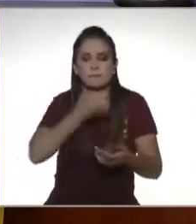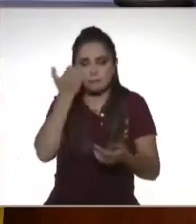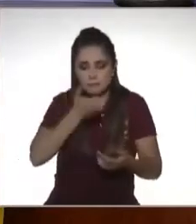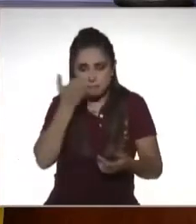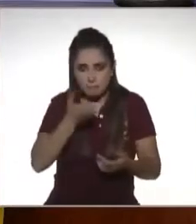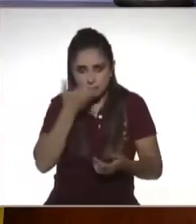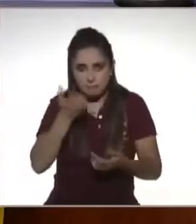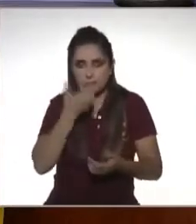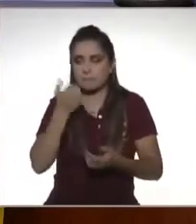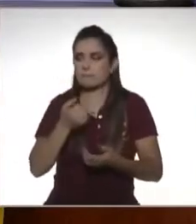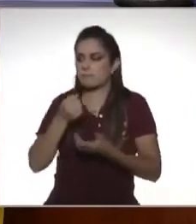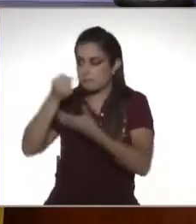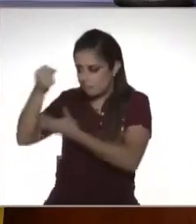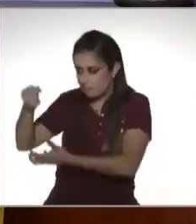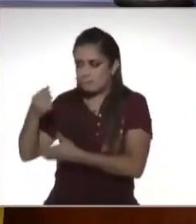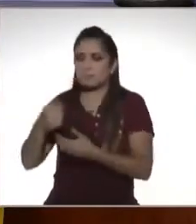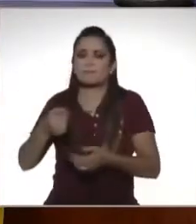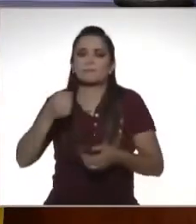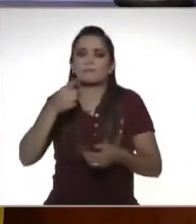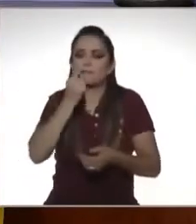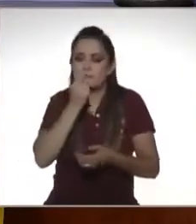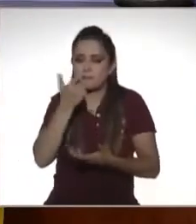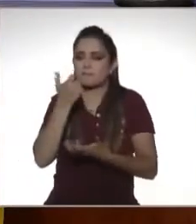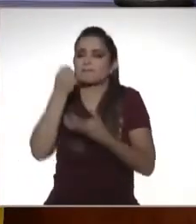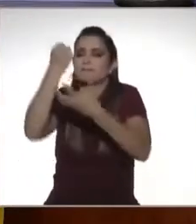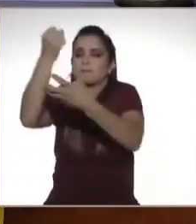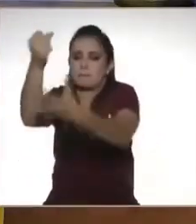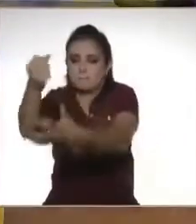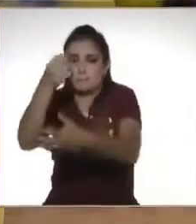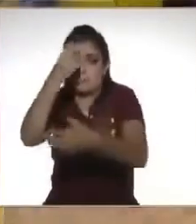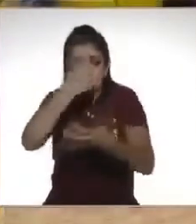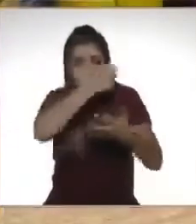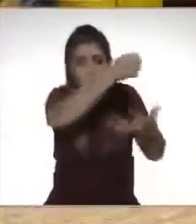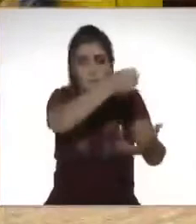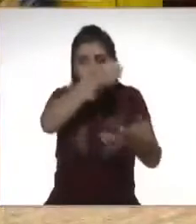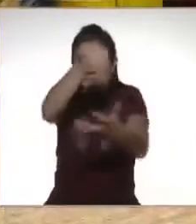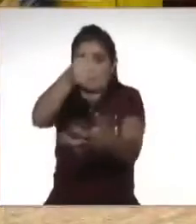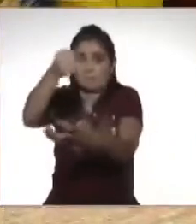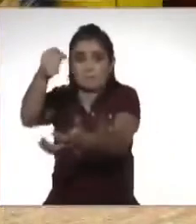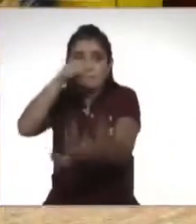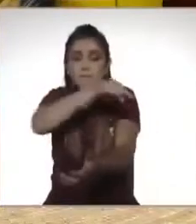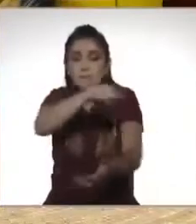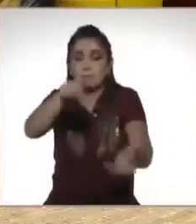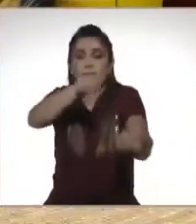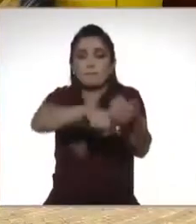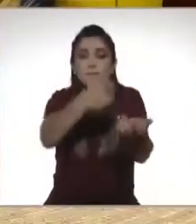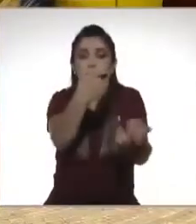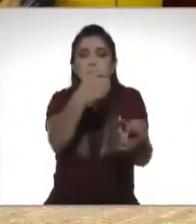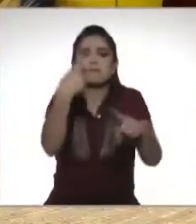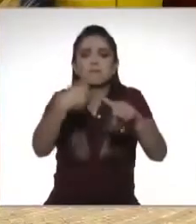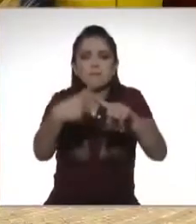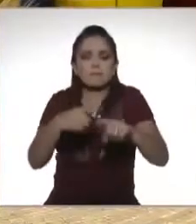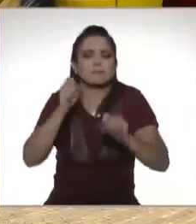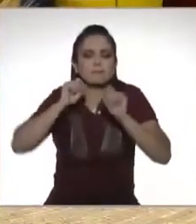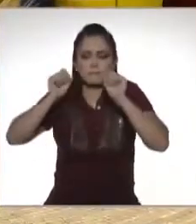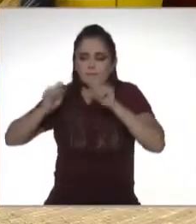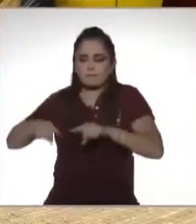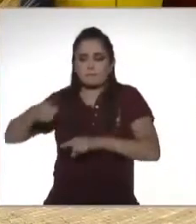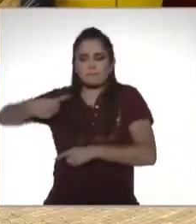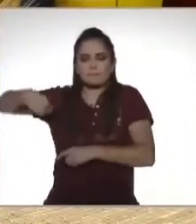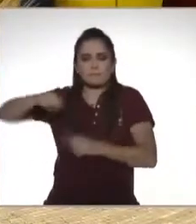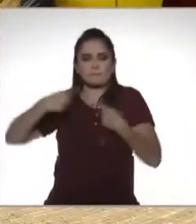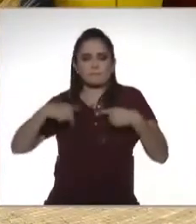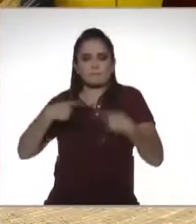servicios de policía. Que finalmente tenemos que entender que al ser parte de una sociedad, tenemos la obligación